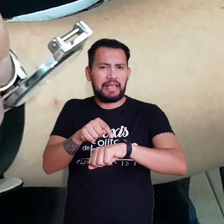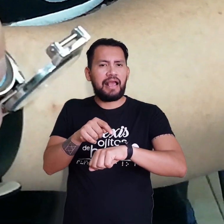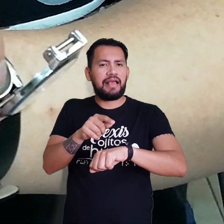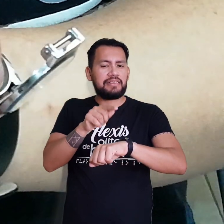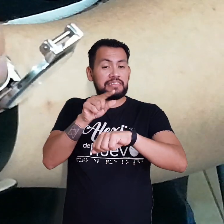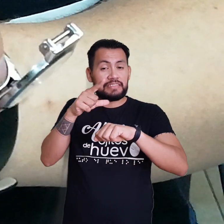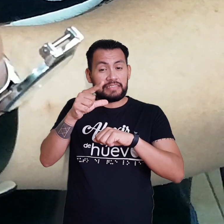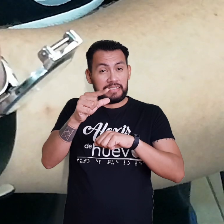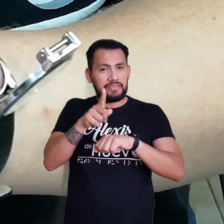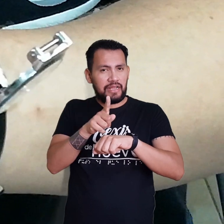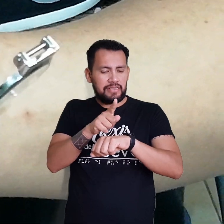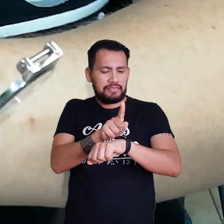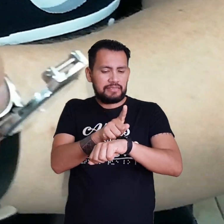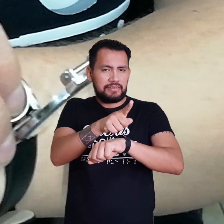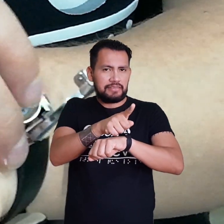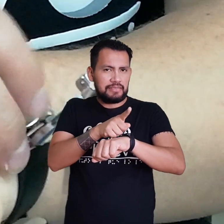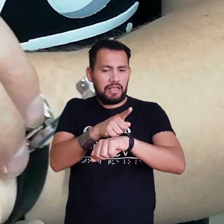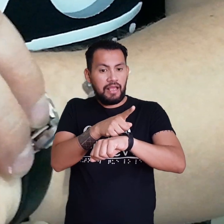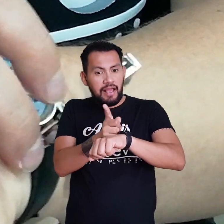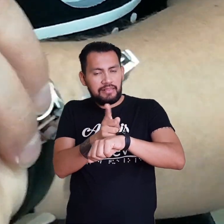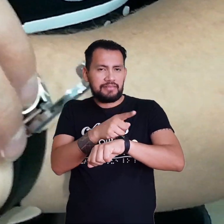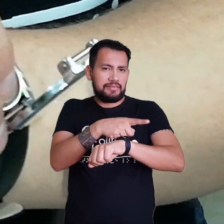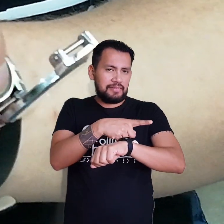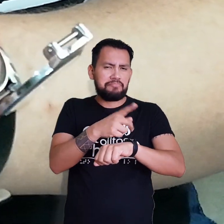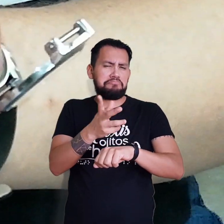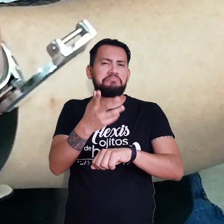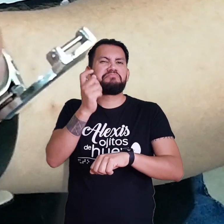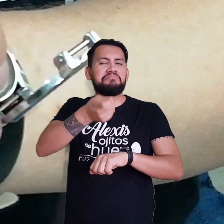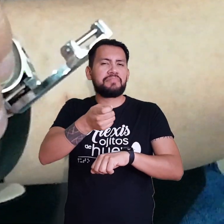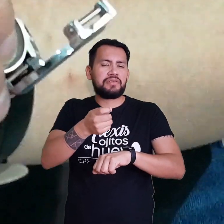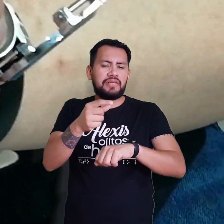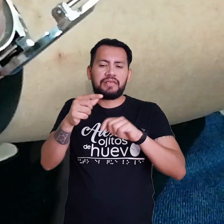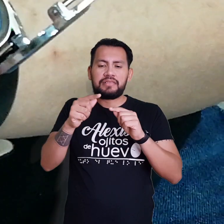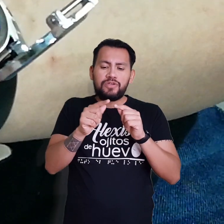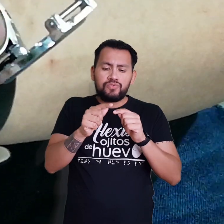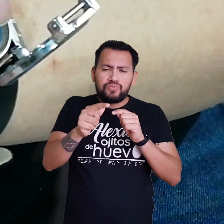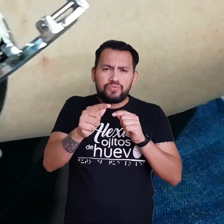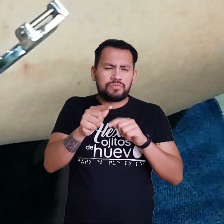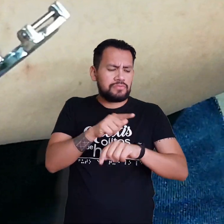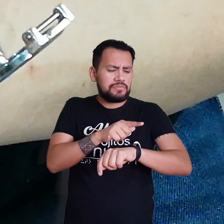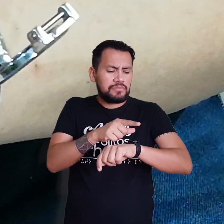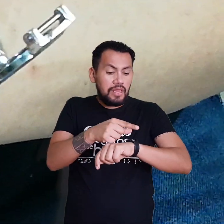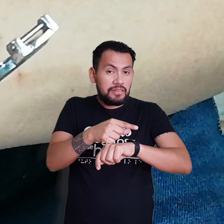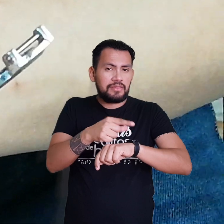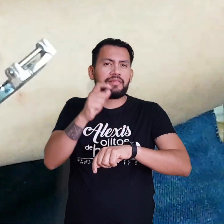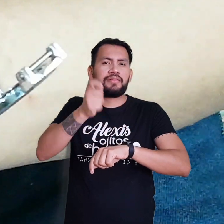doce del reloj Son tres puntitos Entonces aquí como ya sabes Que es el doce Y esta es tu referencia Aquí es uno